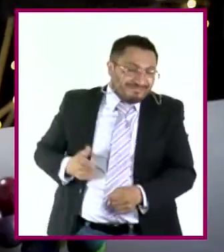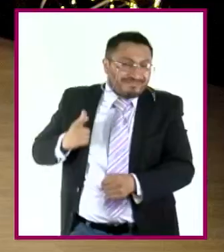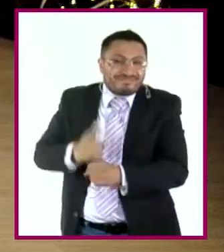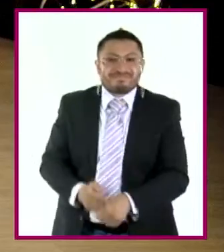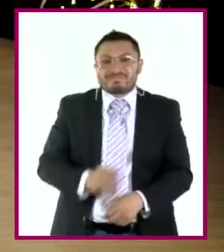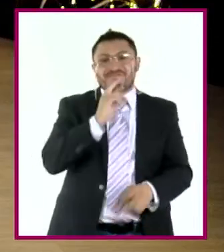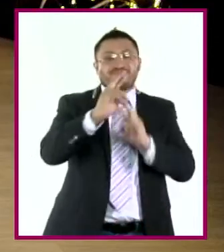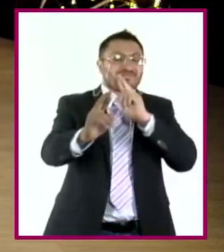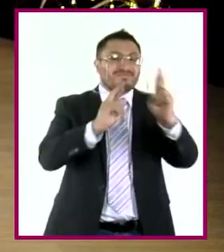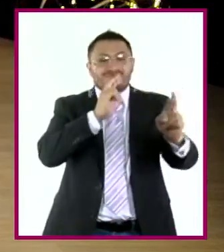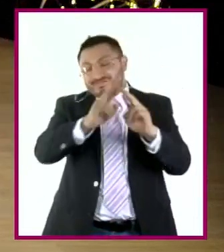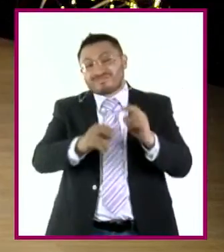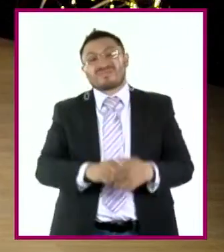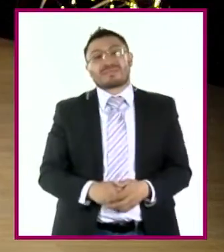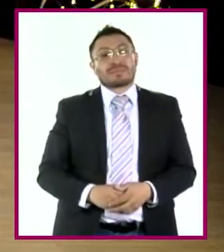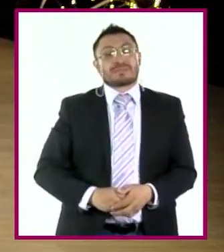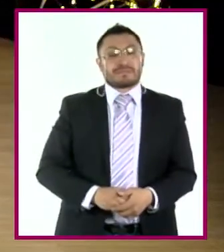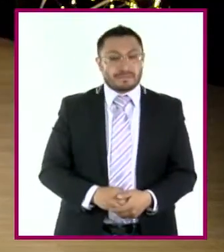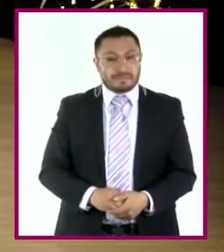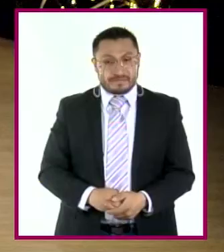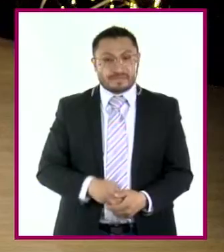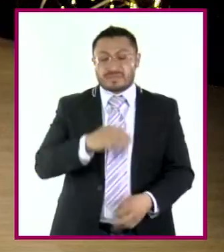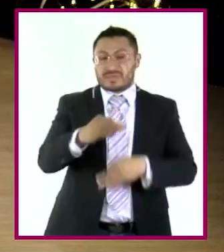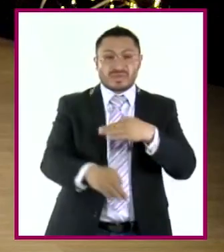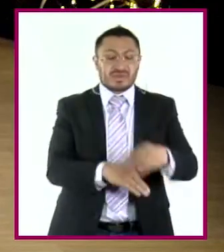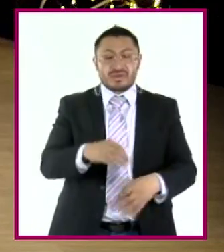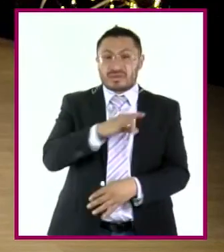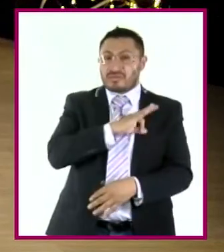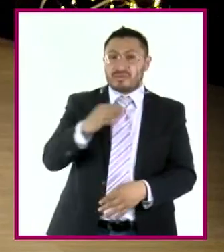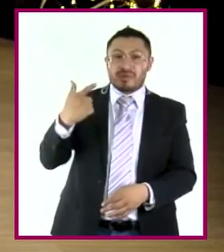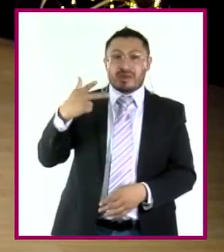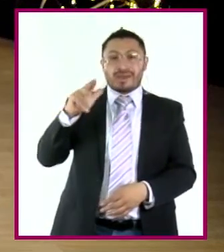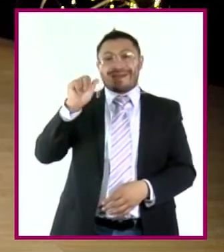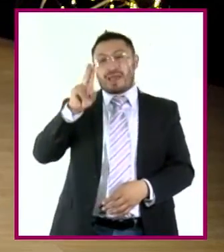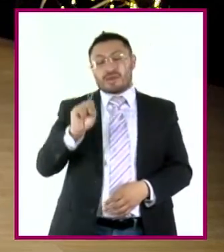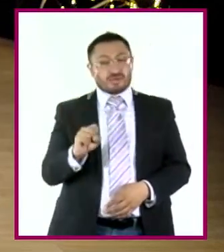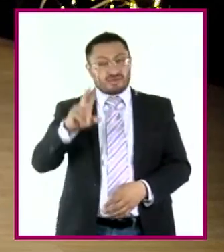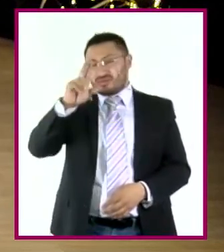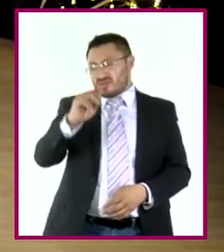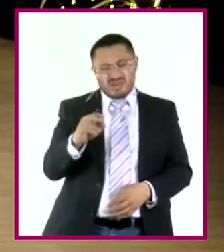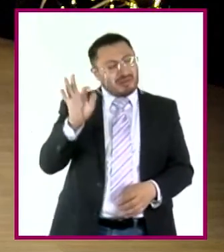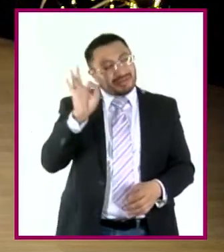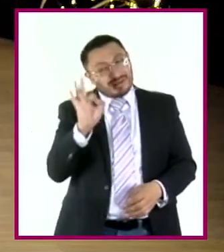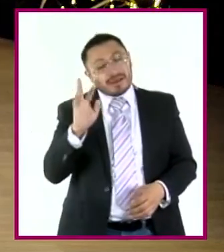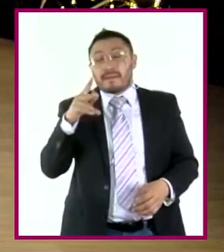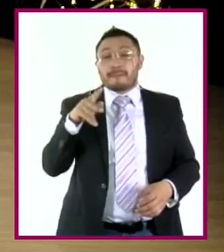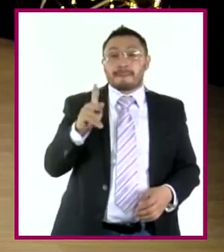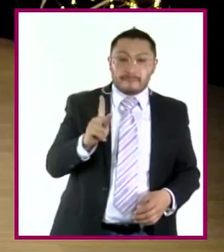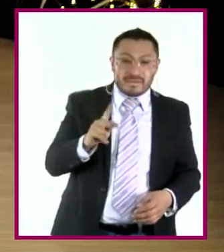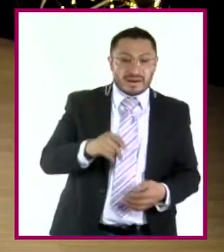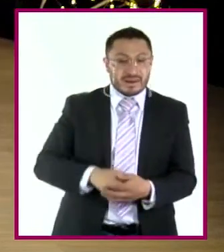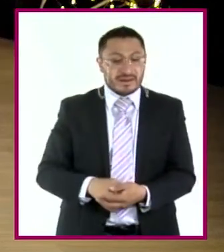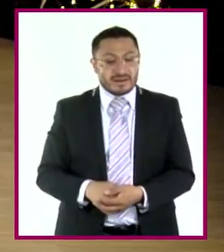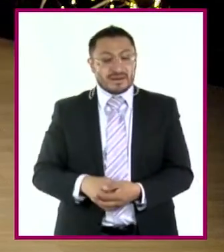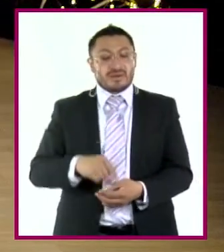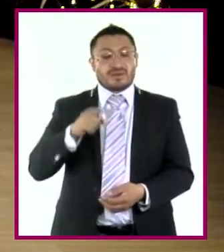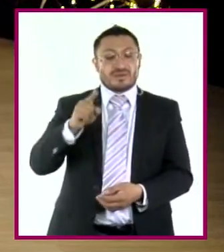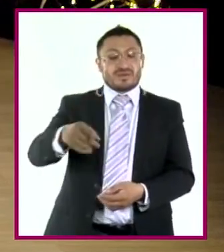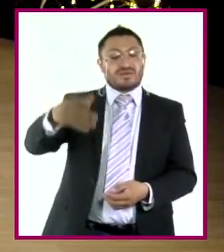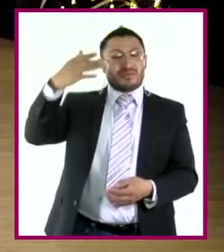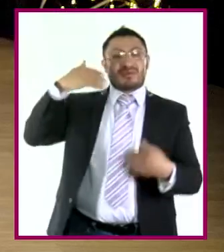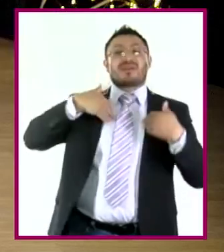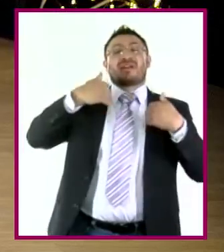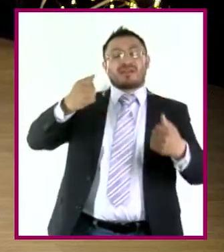fácil. Es cierto que no todos podemos ser como Gauss, pero también es cierto que a partir de la comprensión y de la imaginación, el